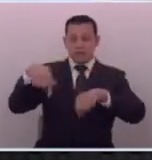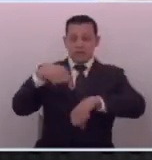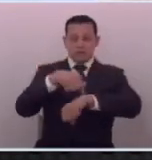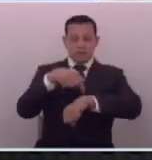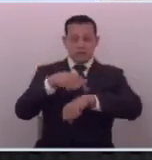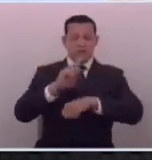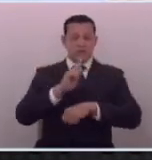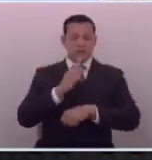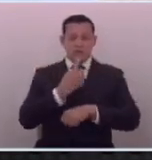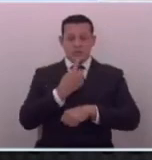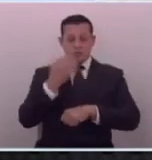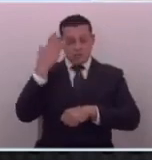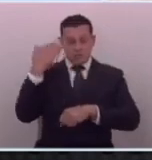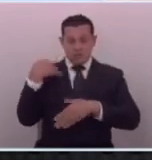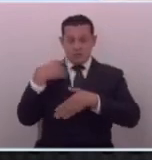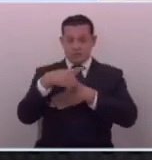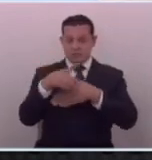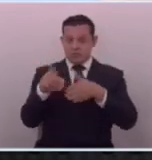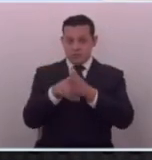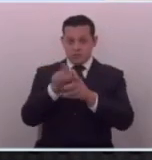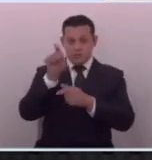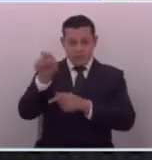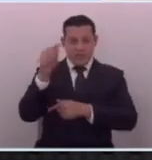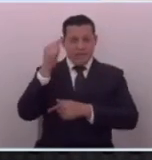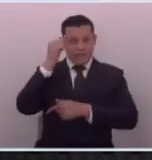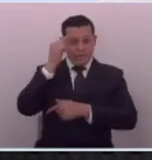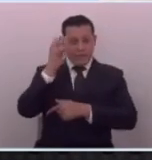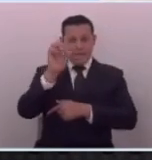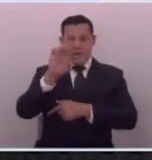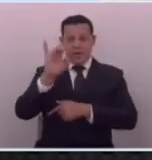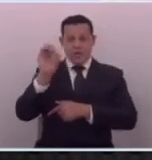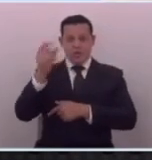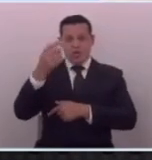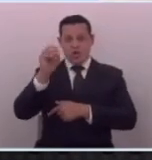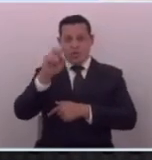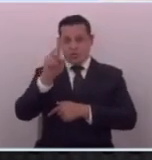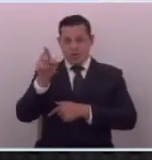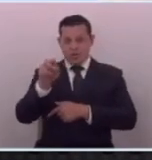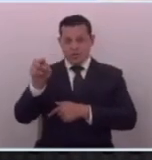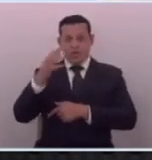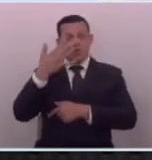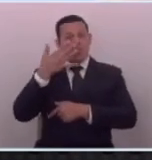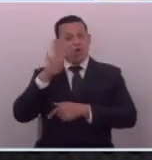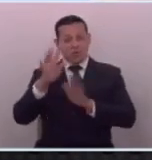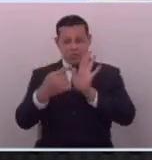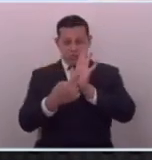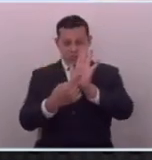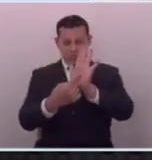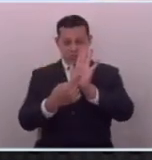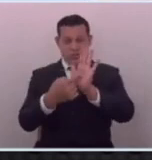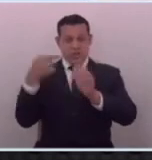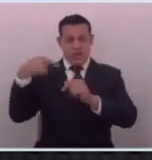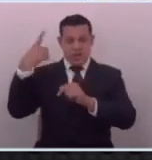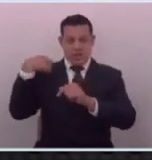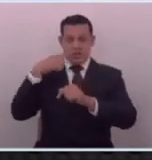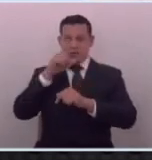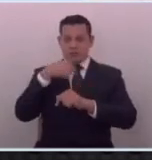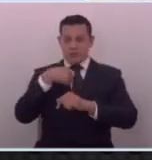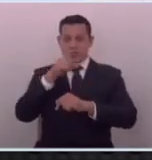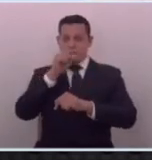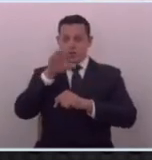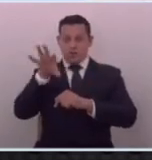en serio diputada usted considera a Mario Gómez periodista le voy a poner un ejemplo ayer en mi tweet